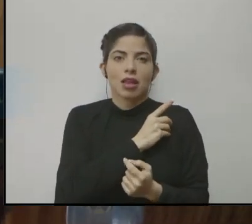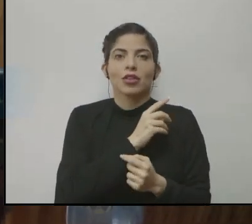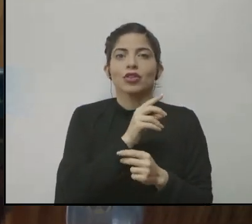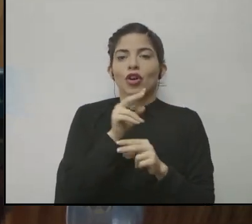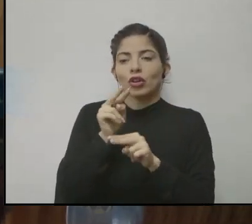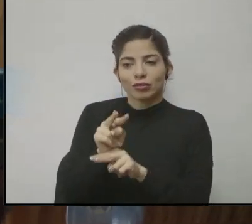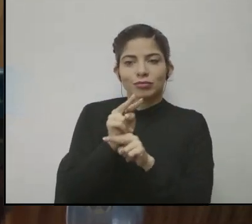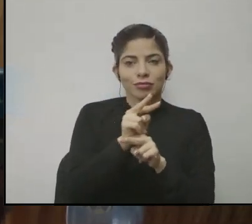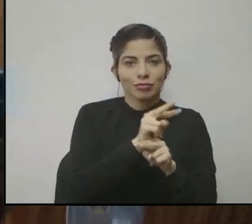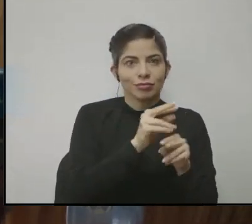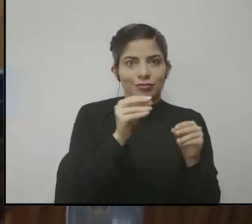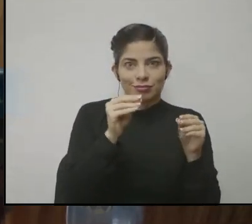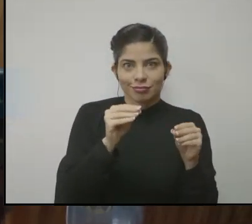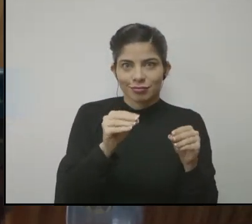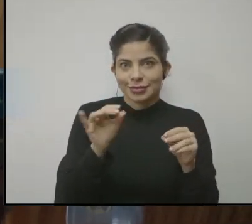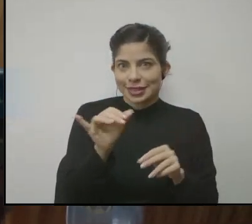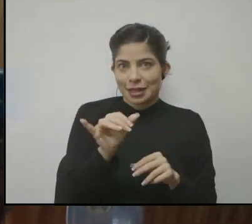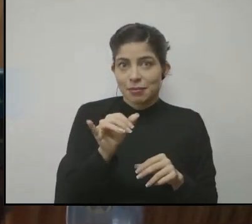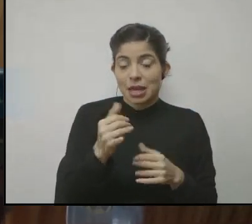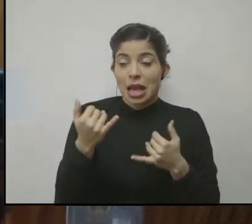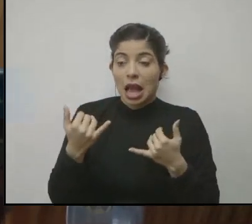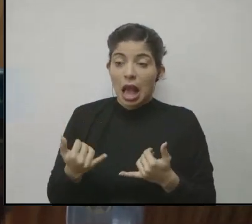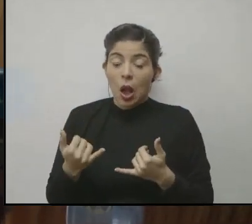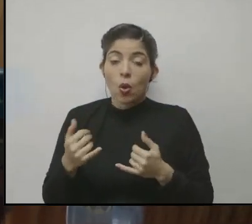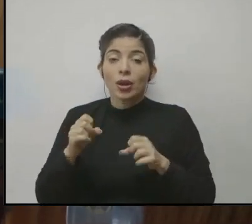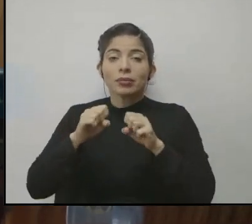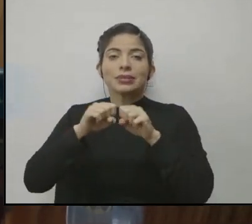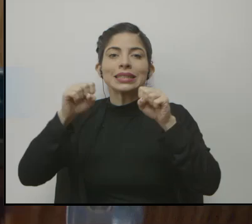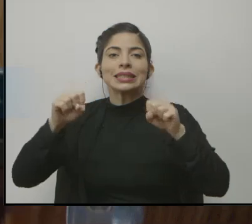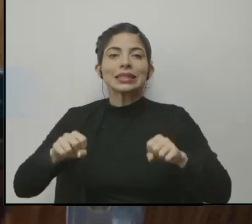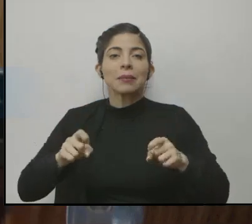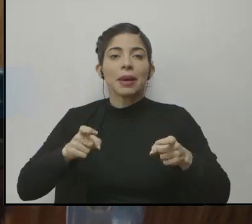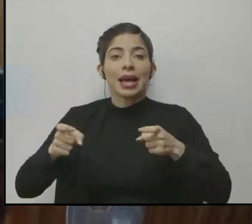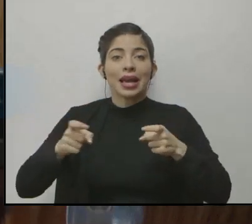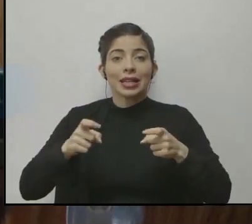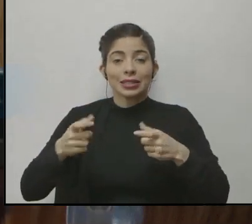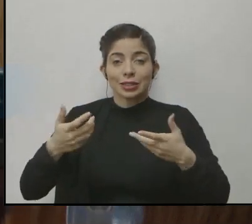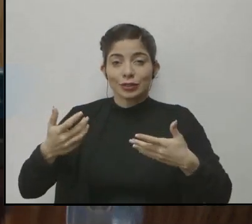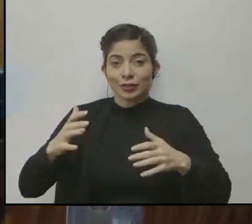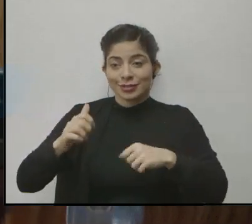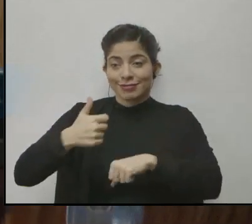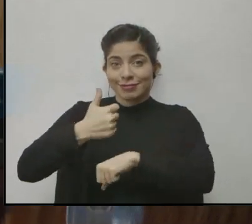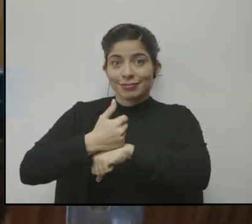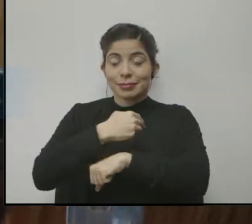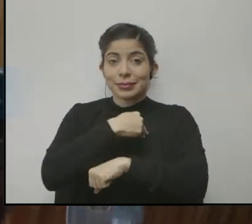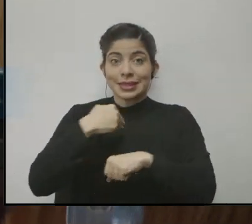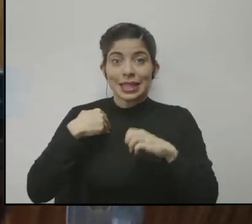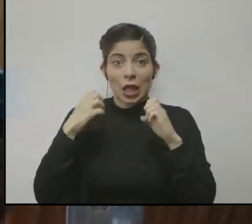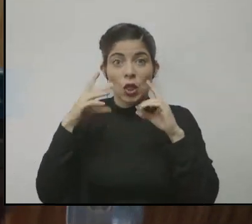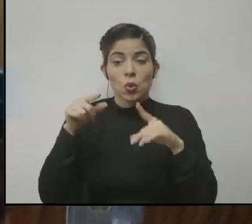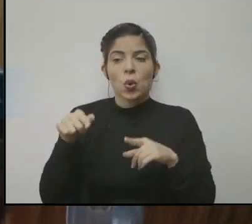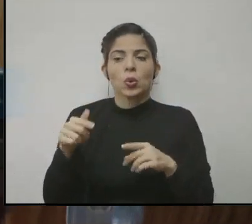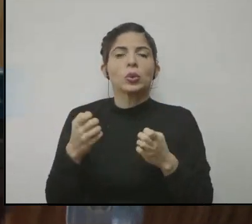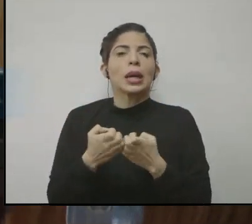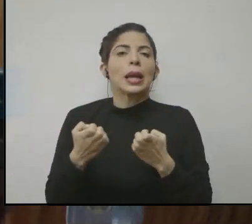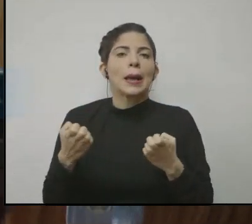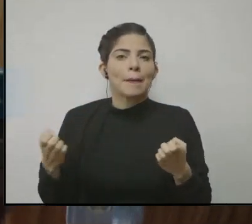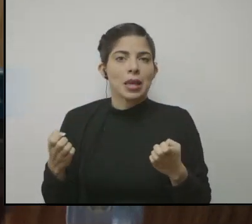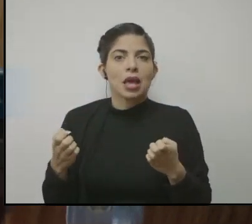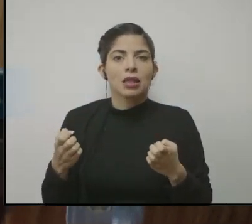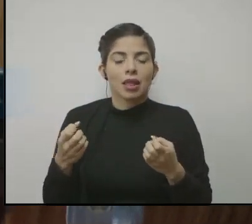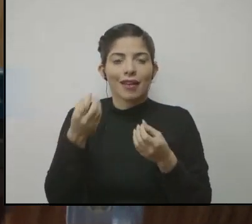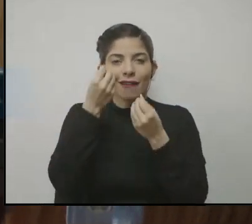registro. Y en este momento con el sistema de gestión que hemos desarrollado en el Ministerio de Educación Pública, es una herramienta